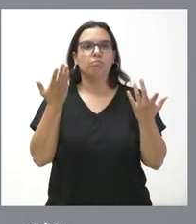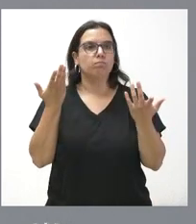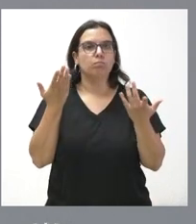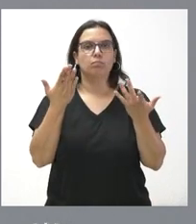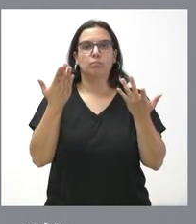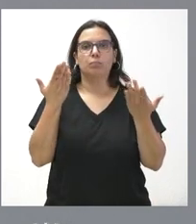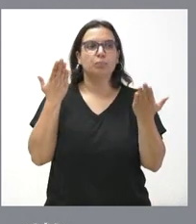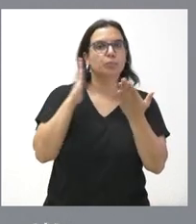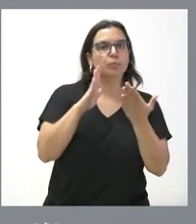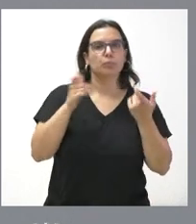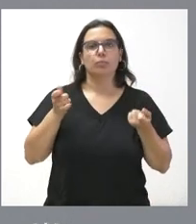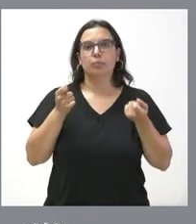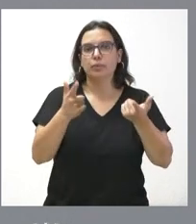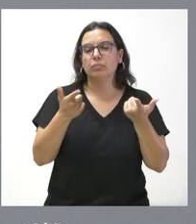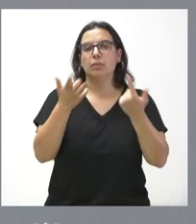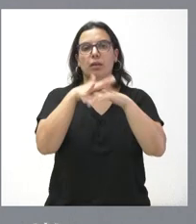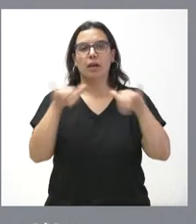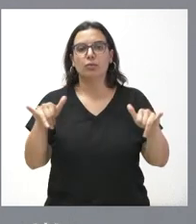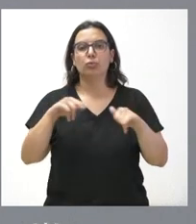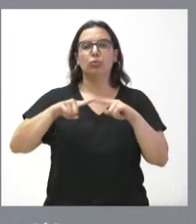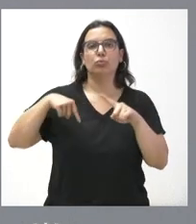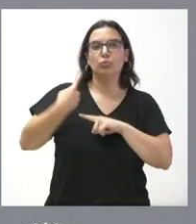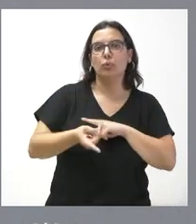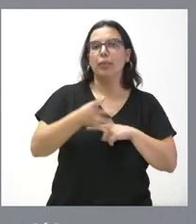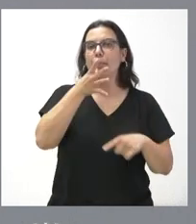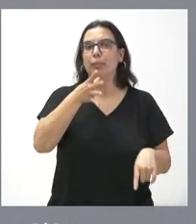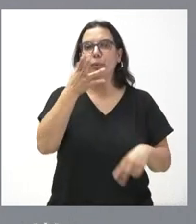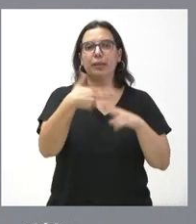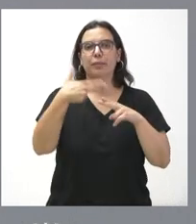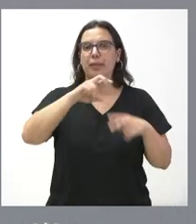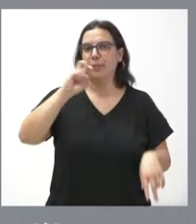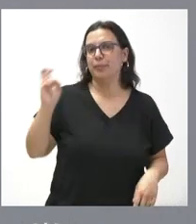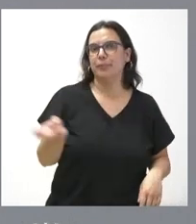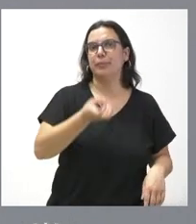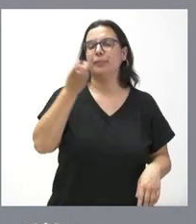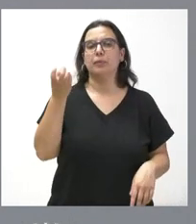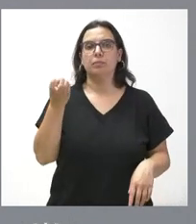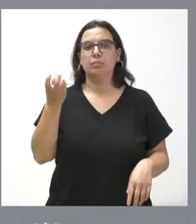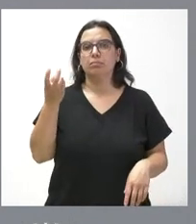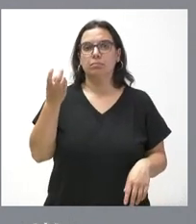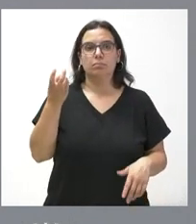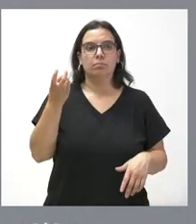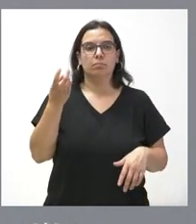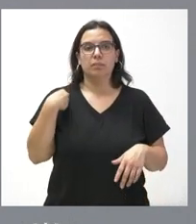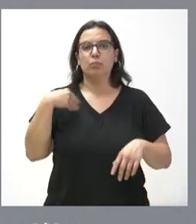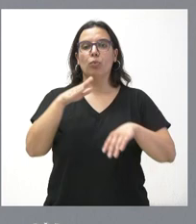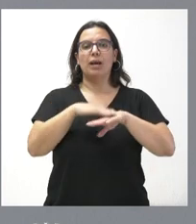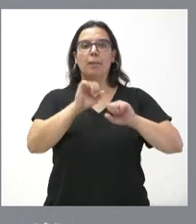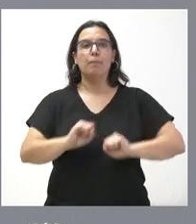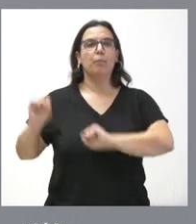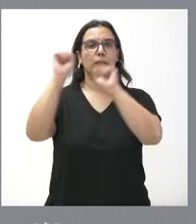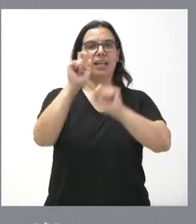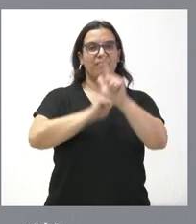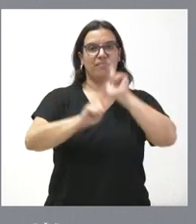gastos derivados de todo tipo de actividades que se deriven de la protección de los